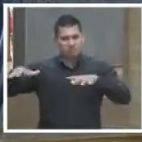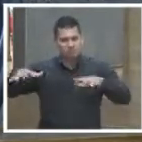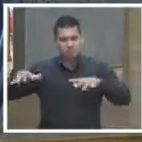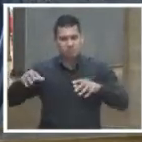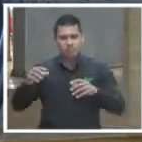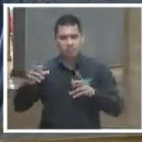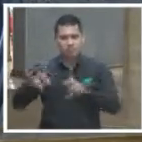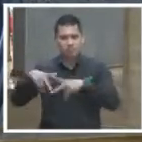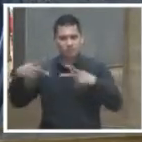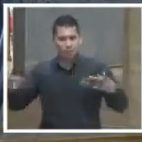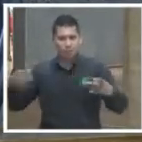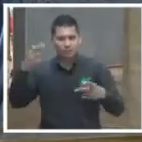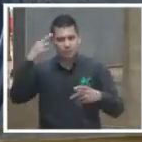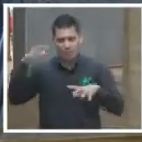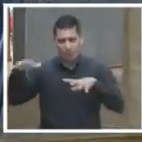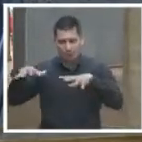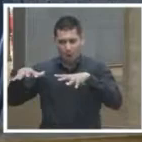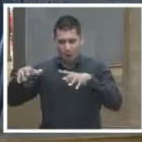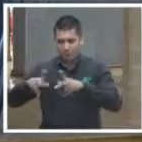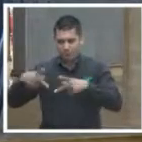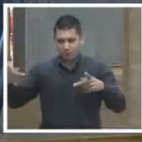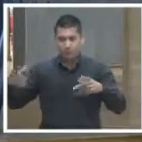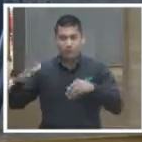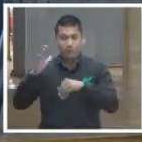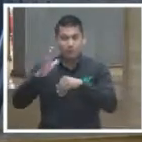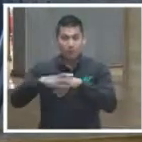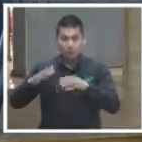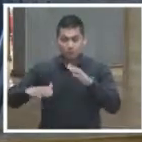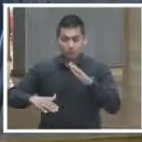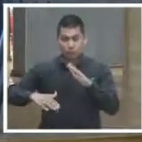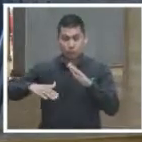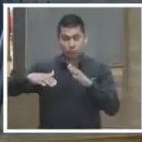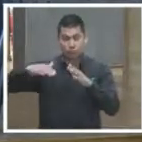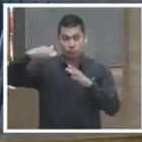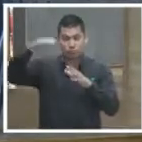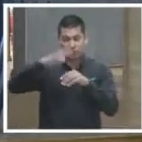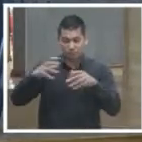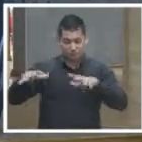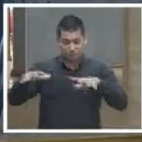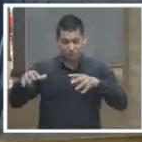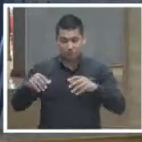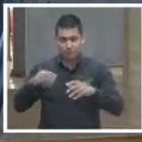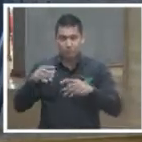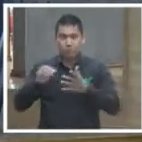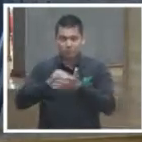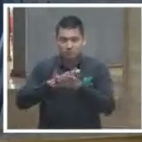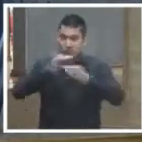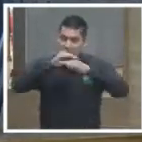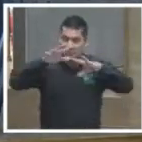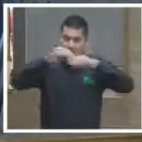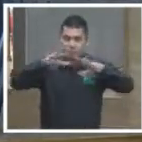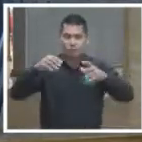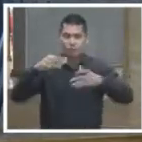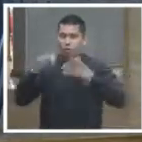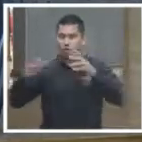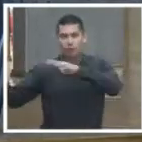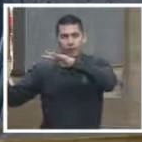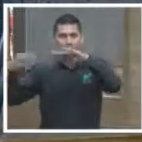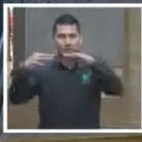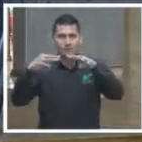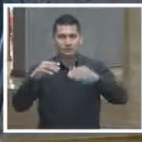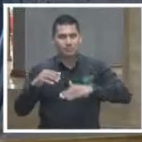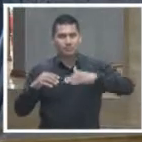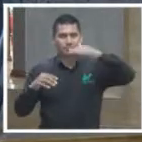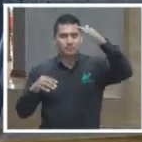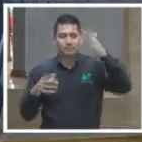portal de proceso con el sismo o sea se superaron absolutamente todas las expectativas porque el sismo captó la atención y por qué digo